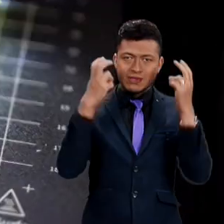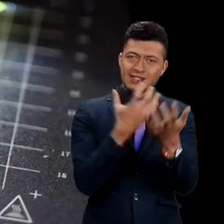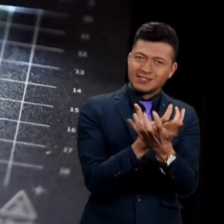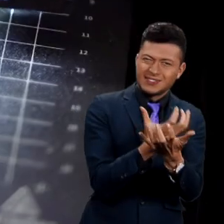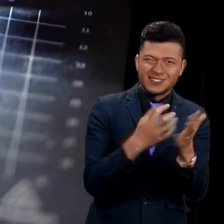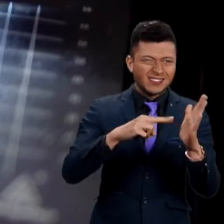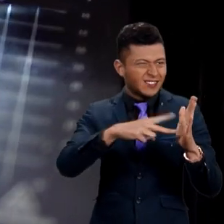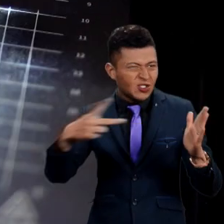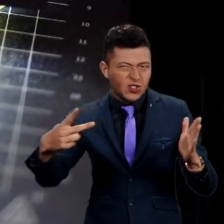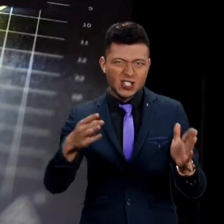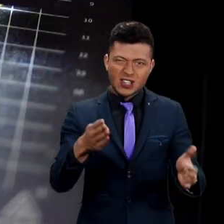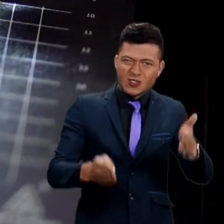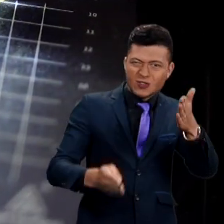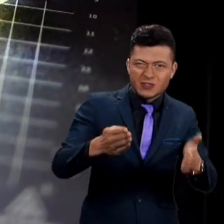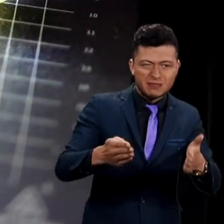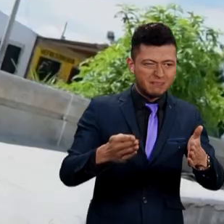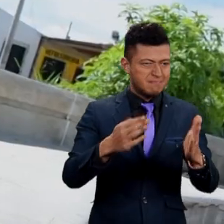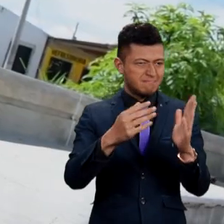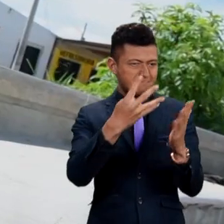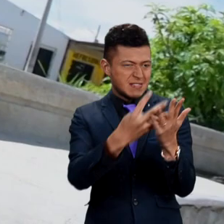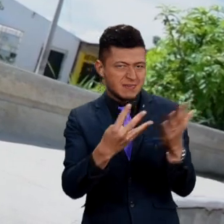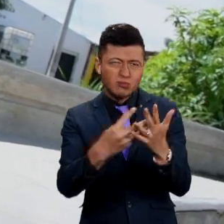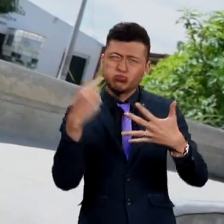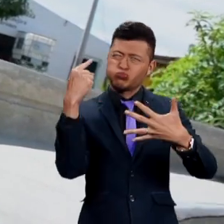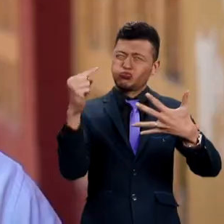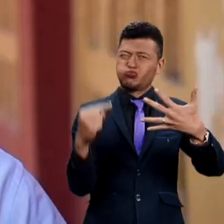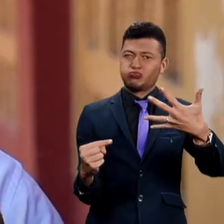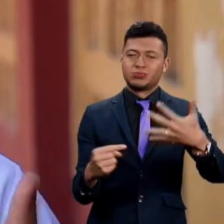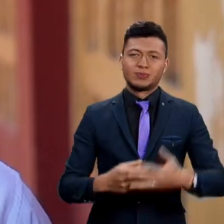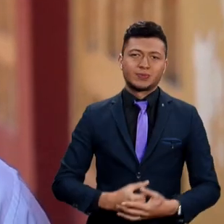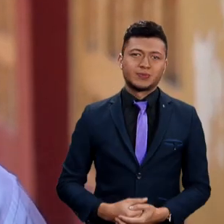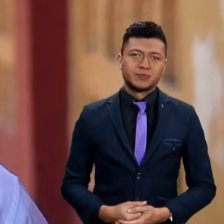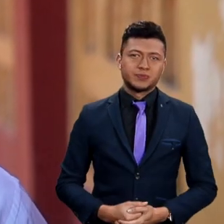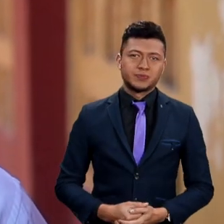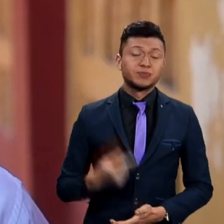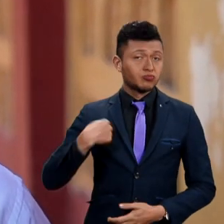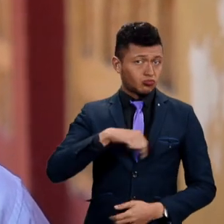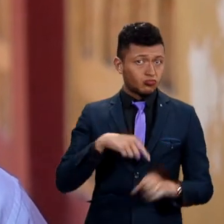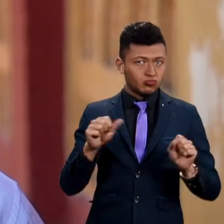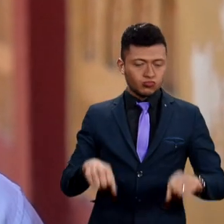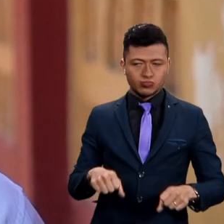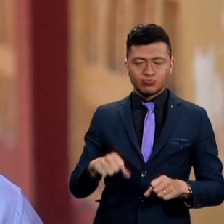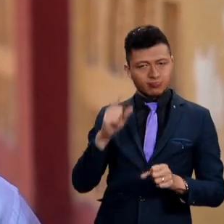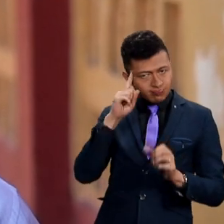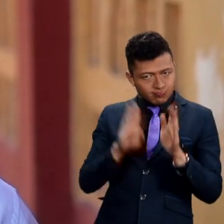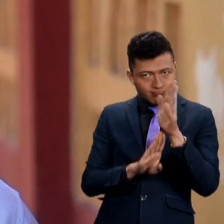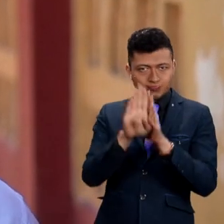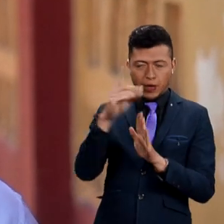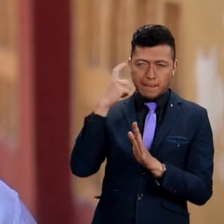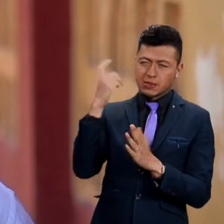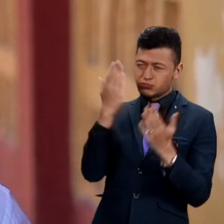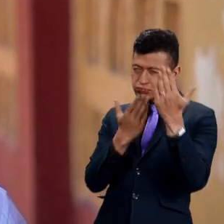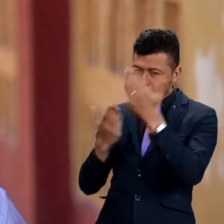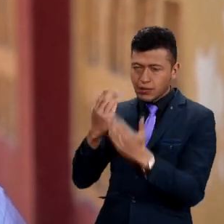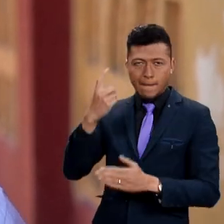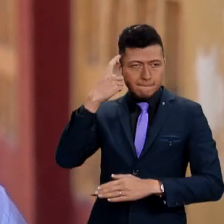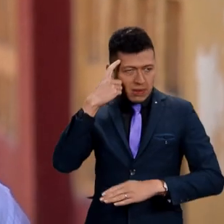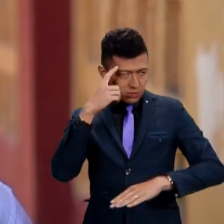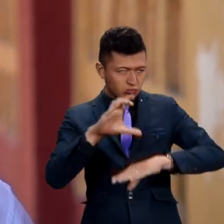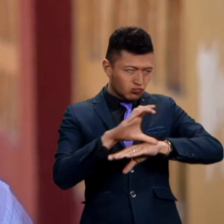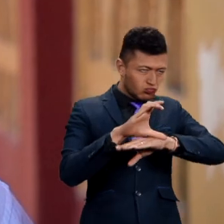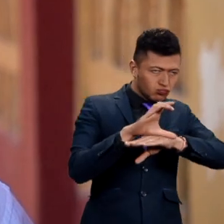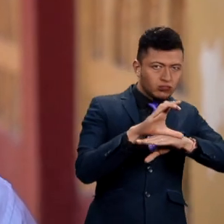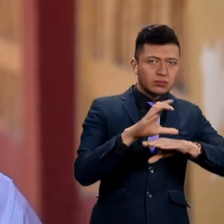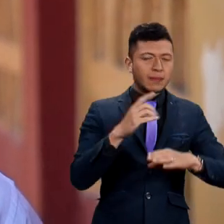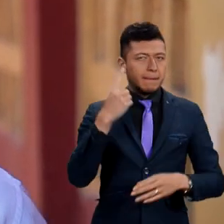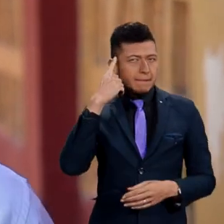la tecnología, la robótica, la matemática. Vamos a poder desarrollar el pensamiento crítico, pensamiento computacional, las